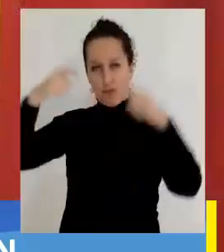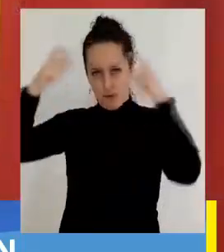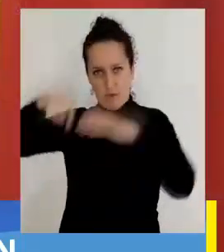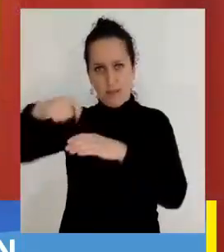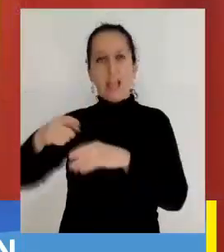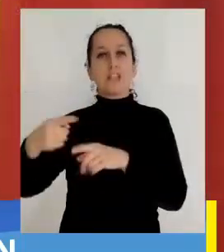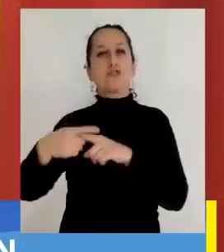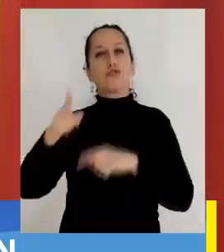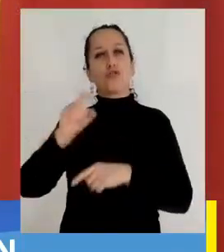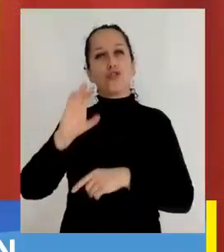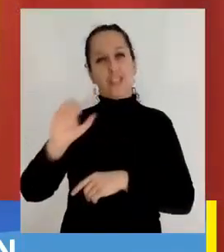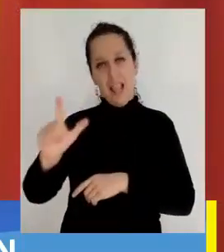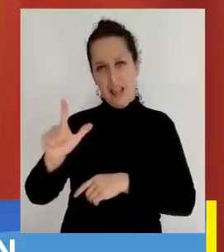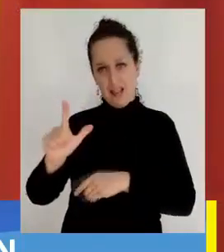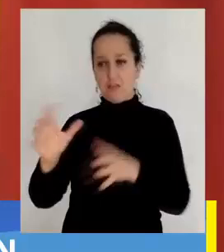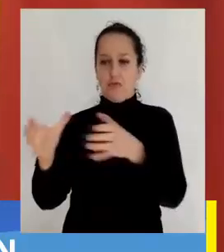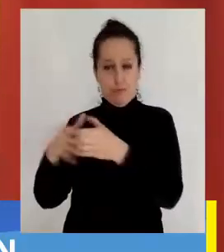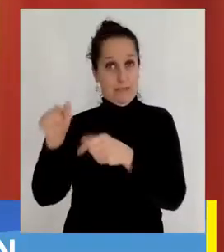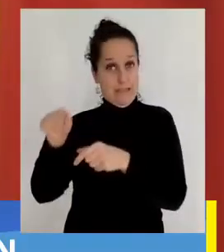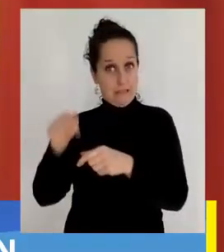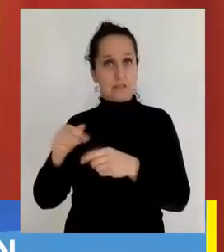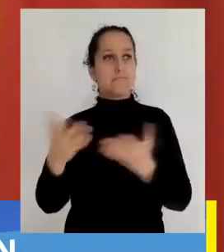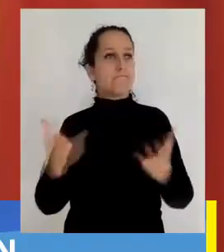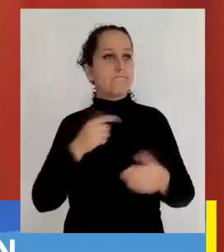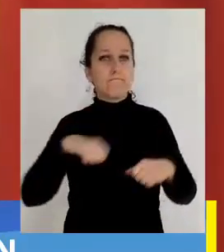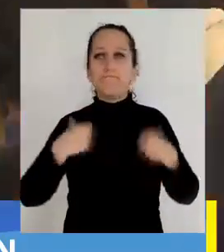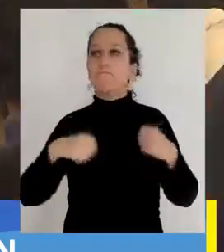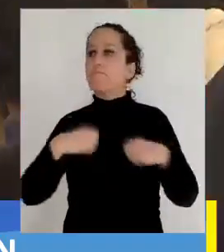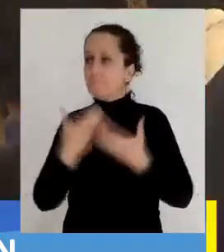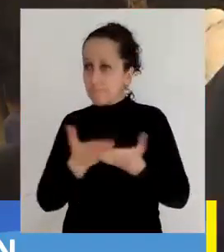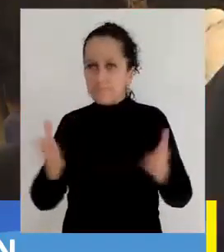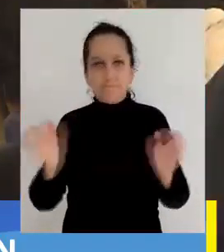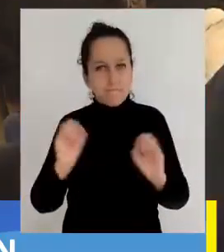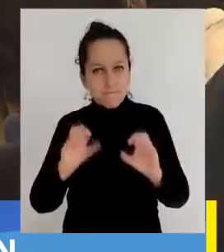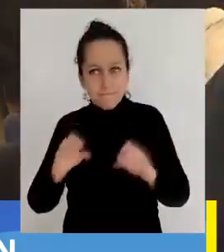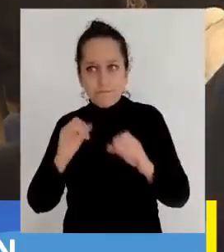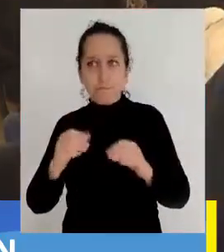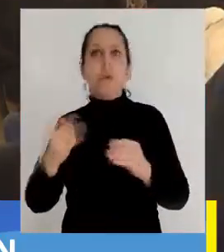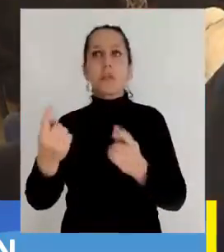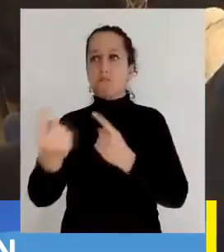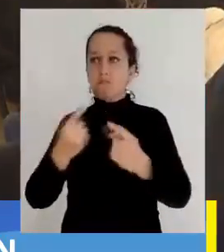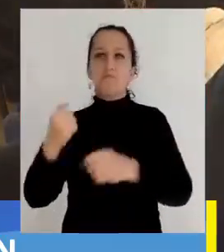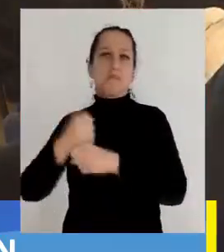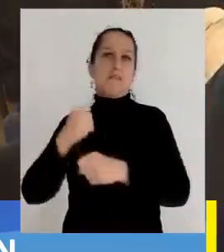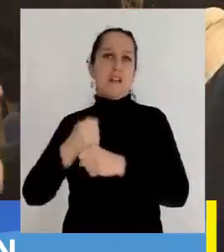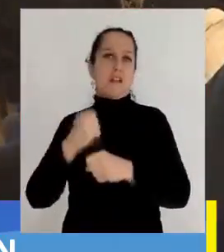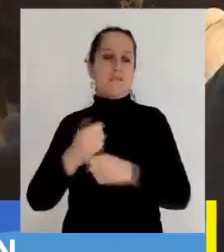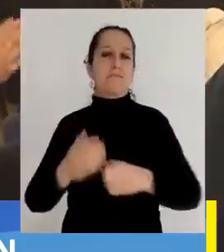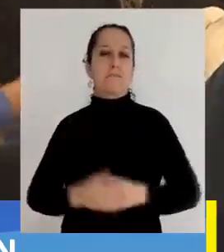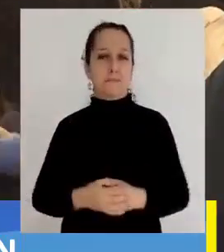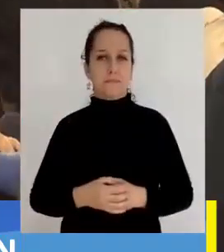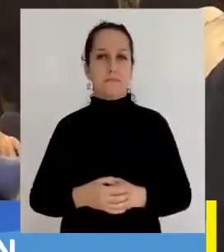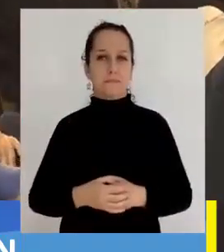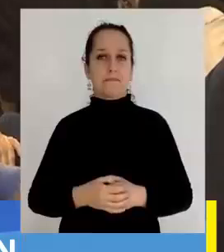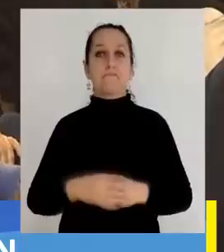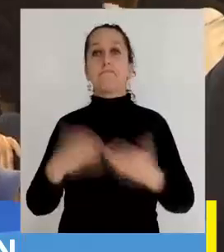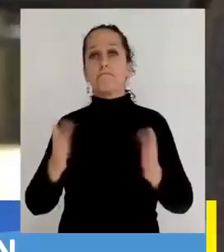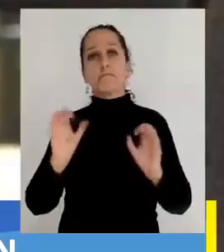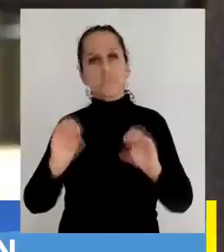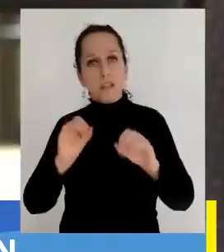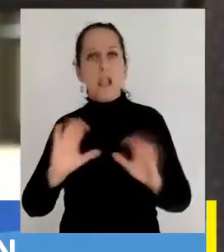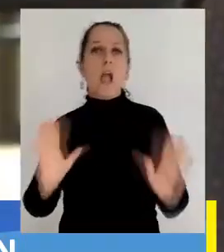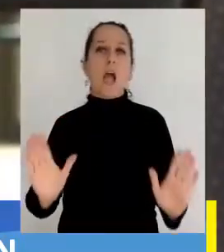Gastronómica Social, iniciativa que busca ayudar e insertar a los jóvenes de nuestra comuna en el servicio de sala, entregando